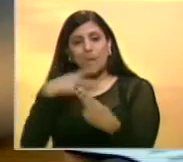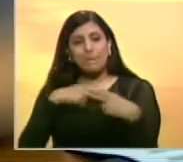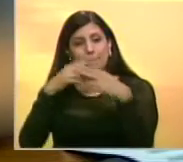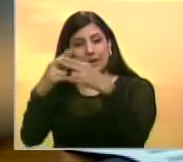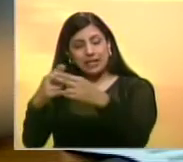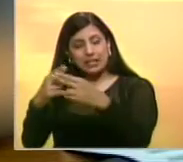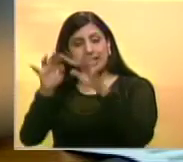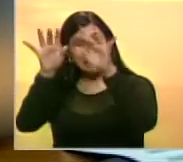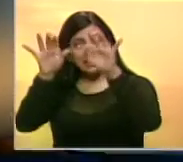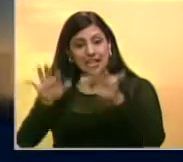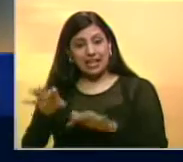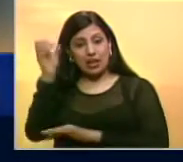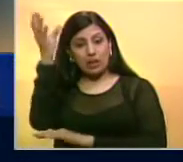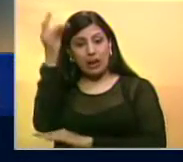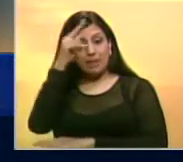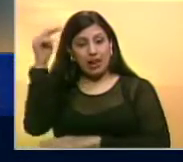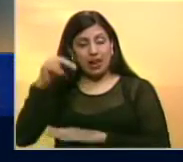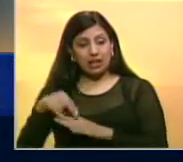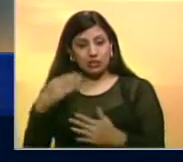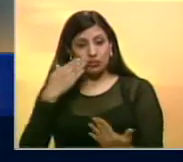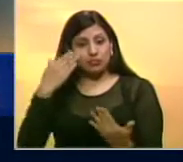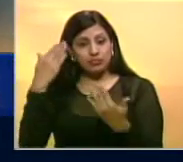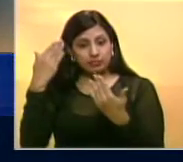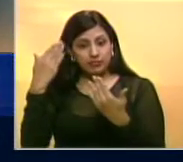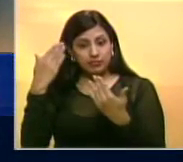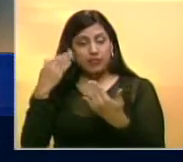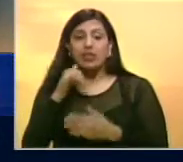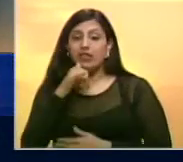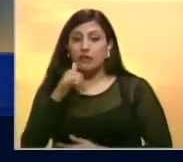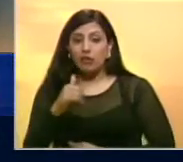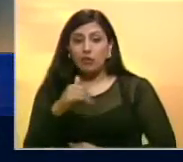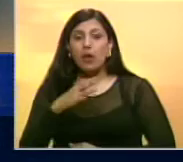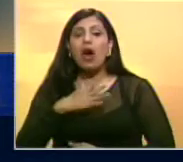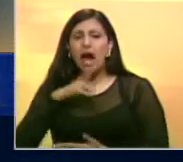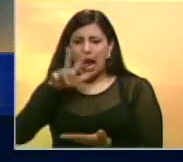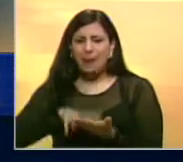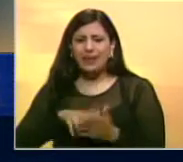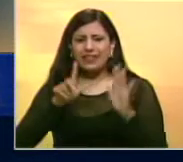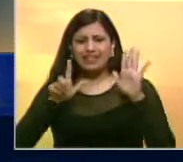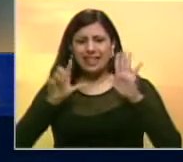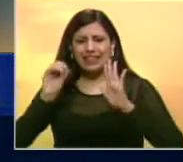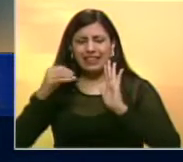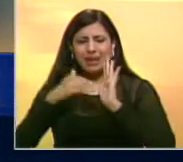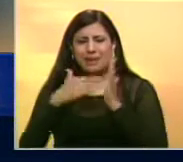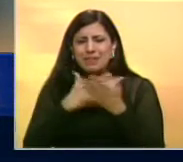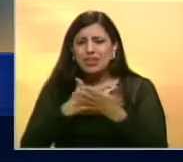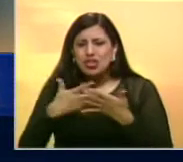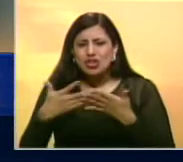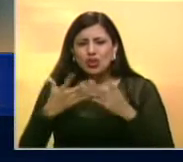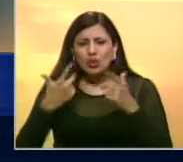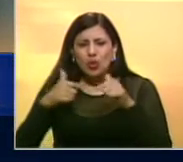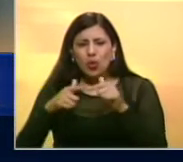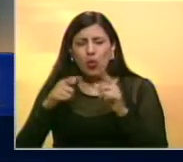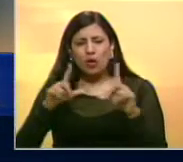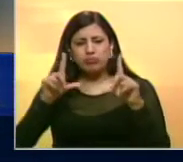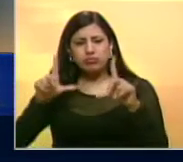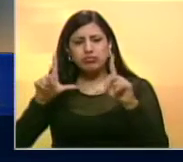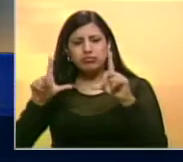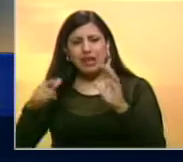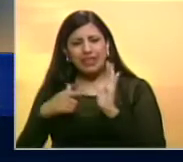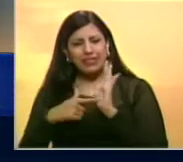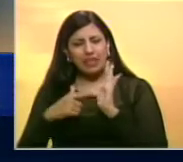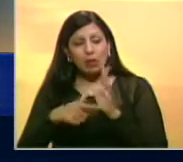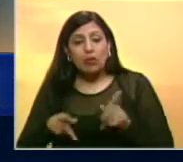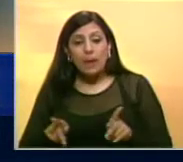El secretario del Parlamento Nacional, Fidel Ernesto Vásquez, informó que se autorizó más de 70 mil millones para la emisión de títulos de deuda